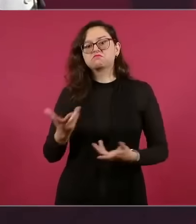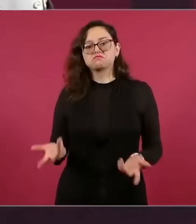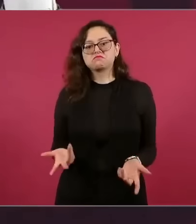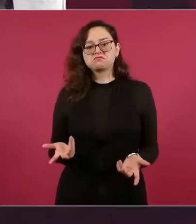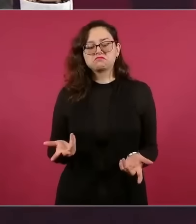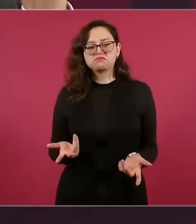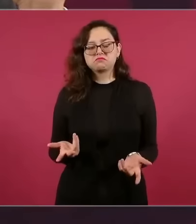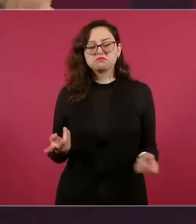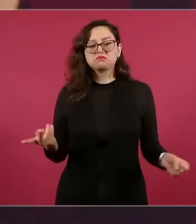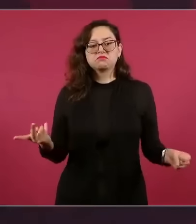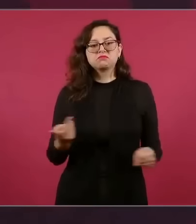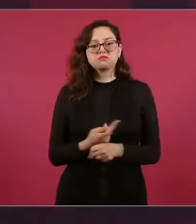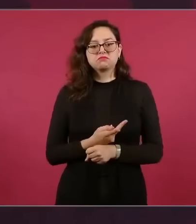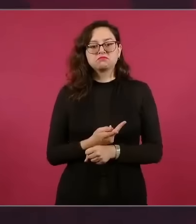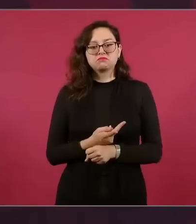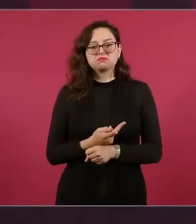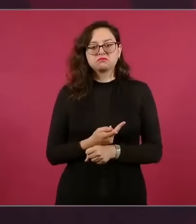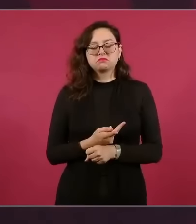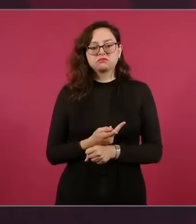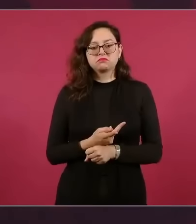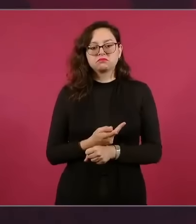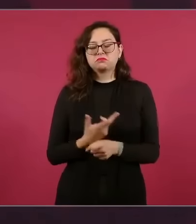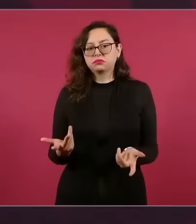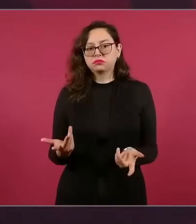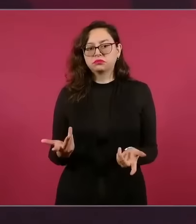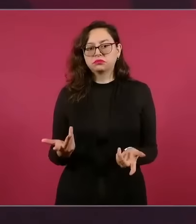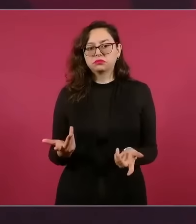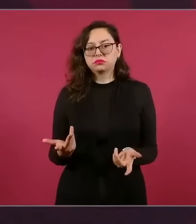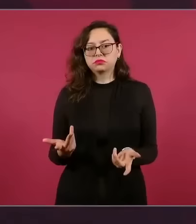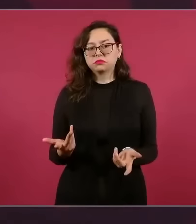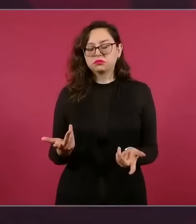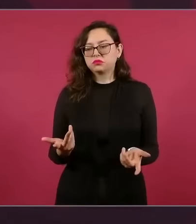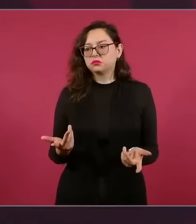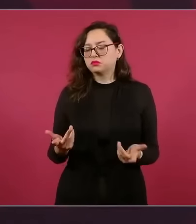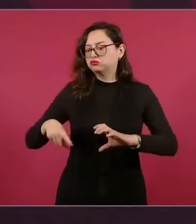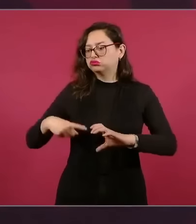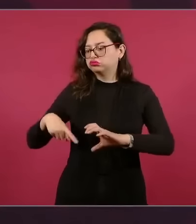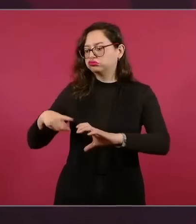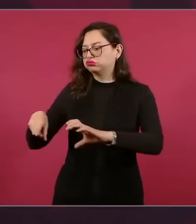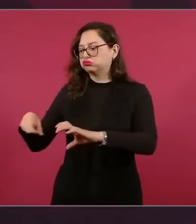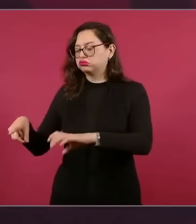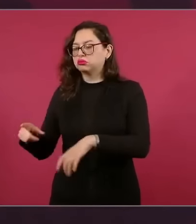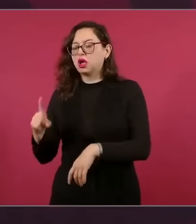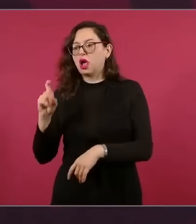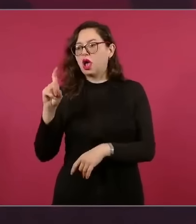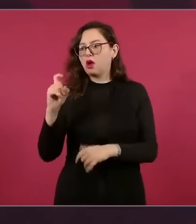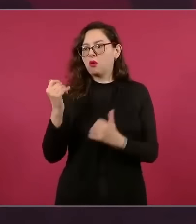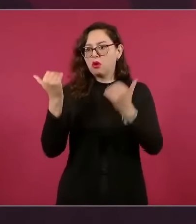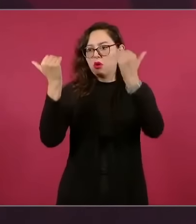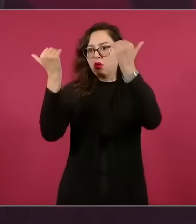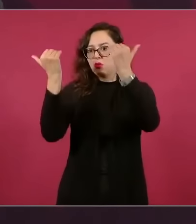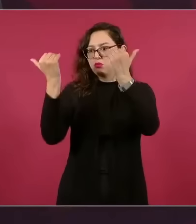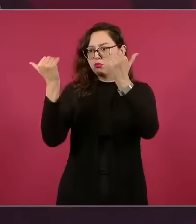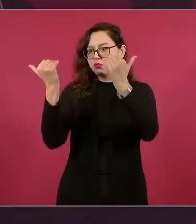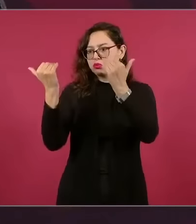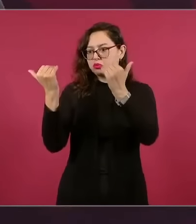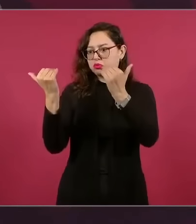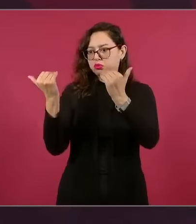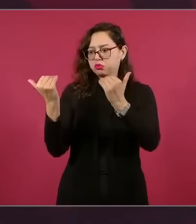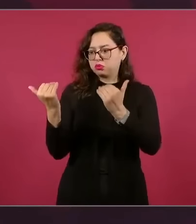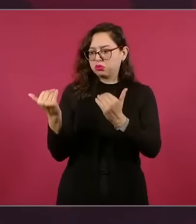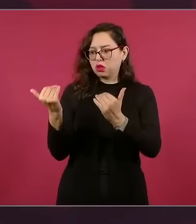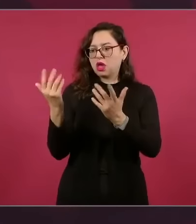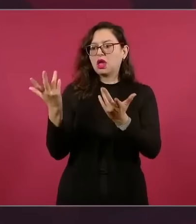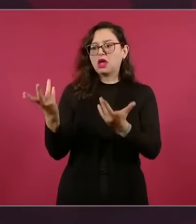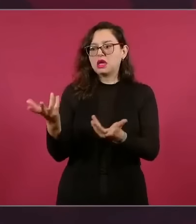se hace en tiempo de sequía, no se inundan los pueblos y aumenta la generación de energía